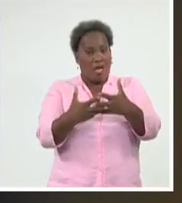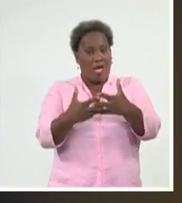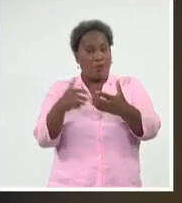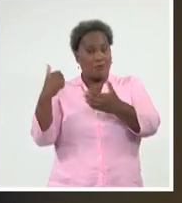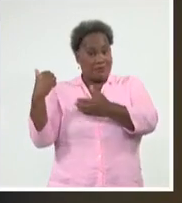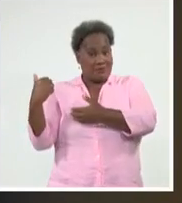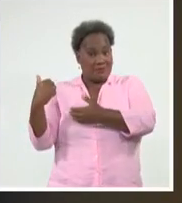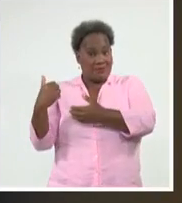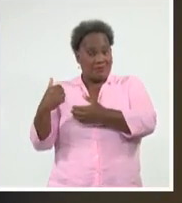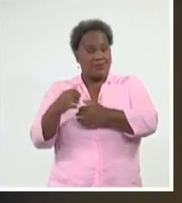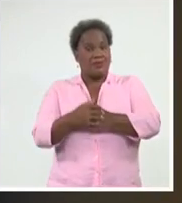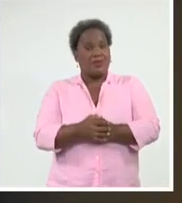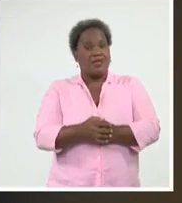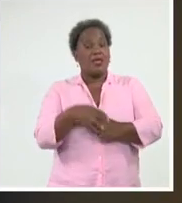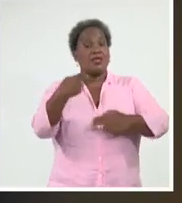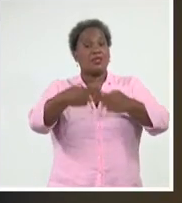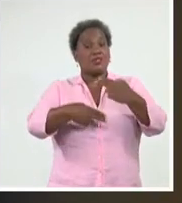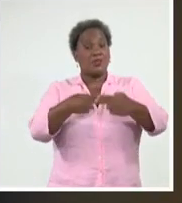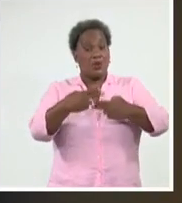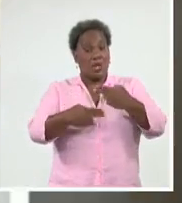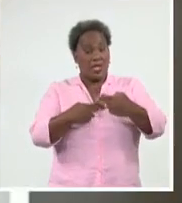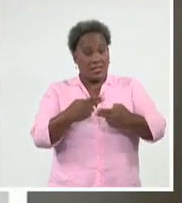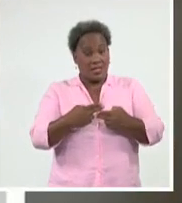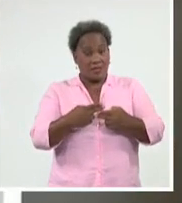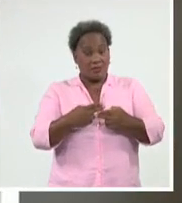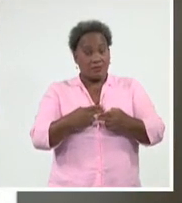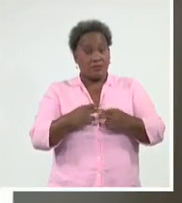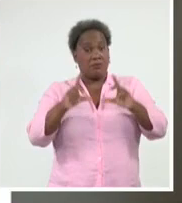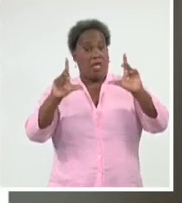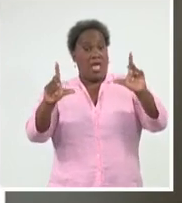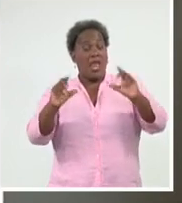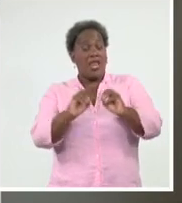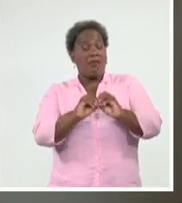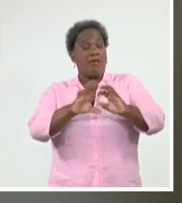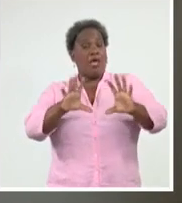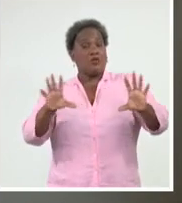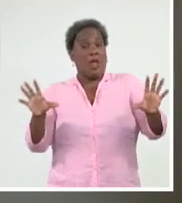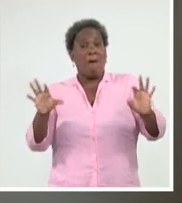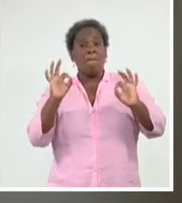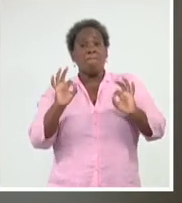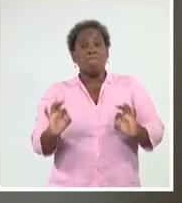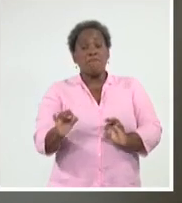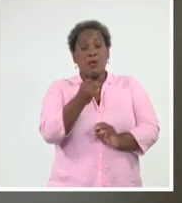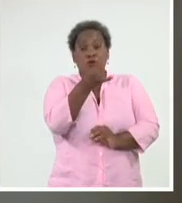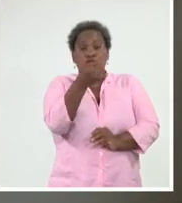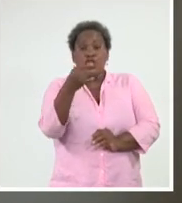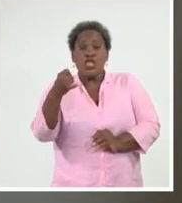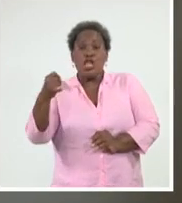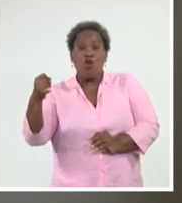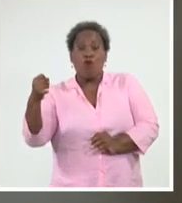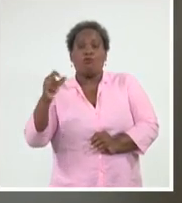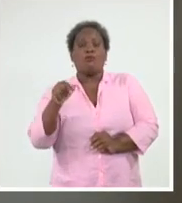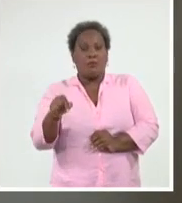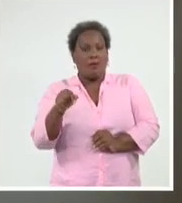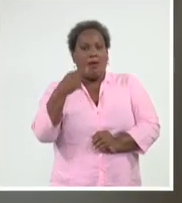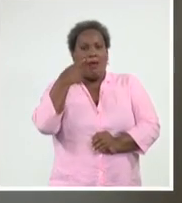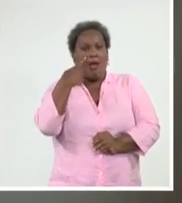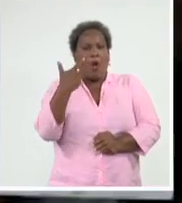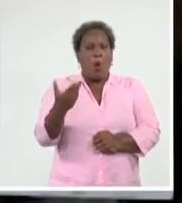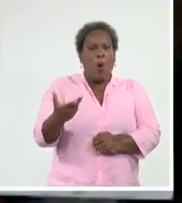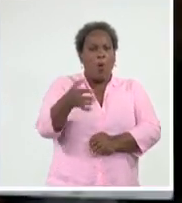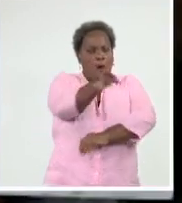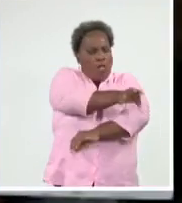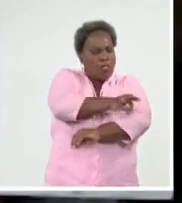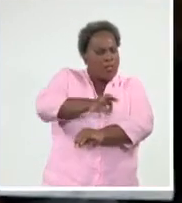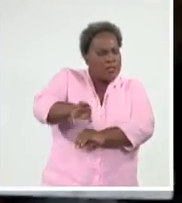piezas que son realizadas en lienzo natural, y los mismos hilos van dando las formas de los diseños elaborados